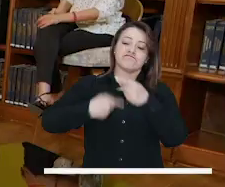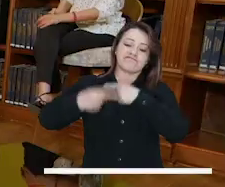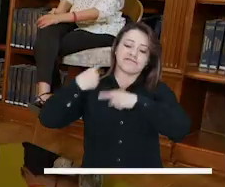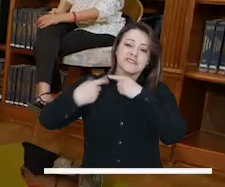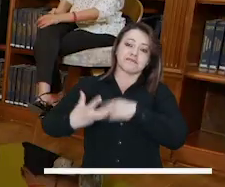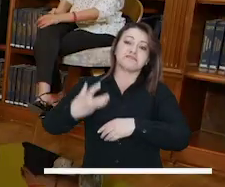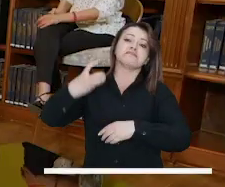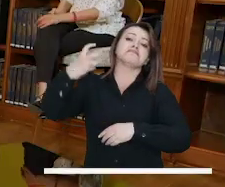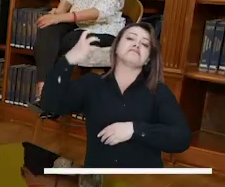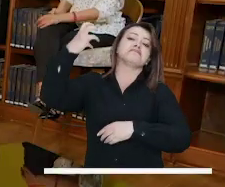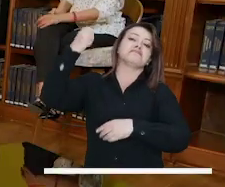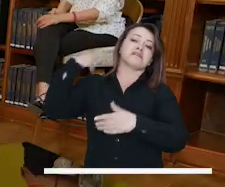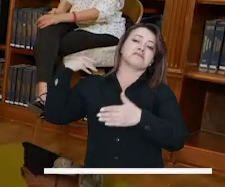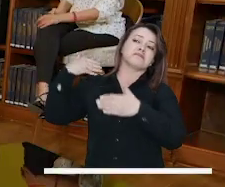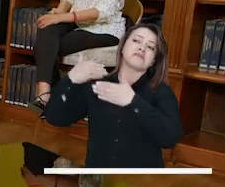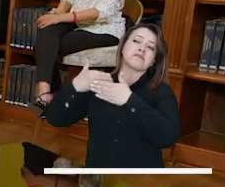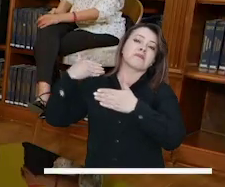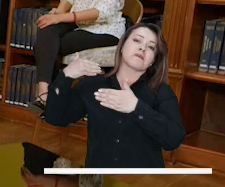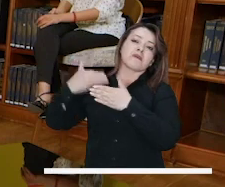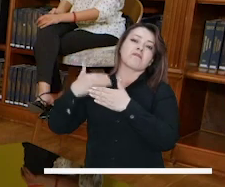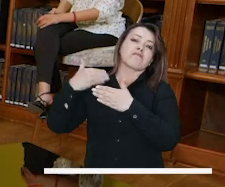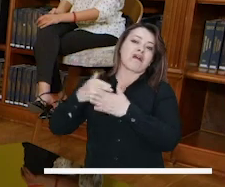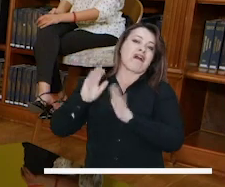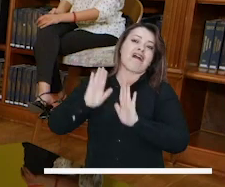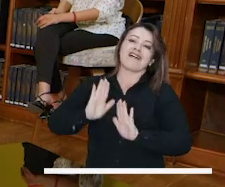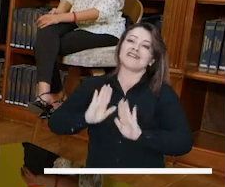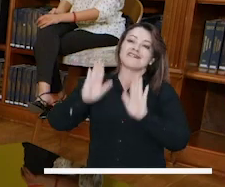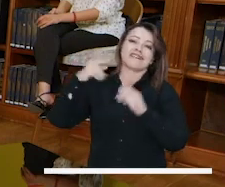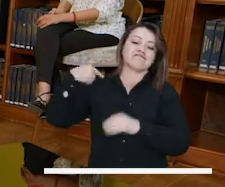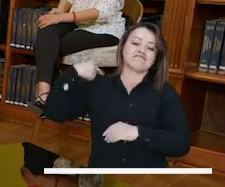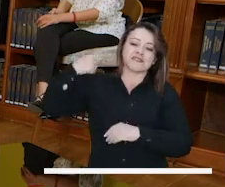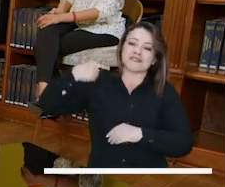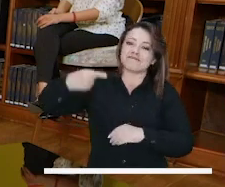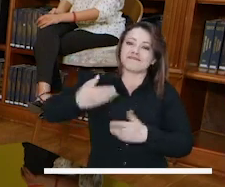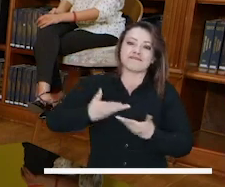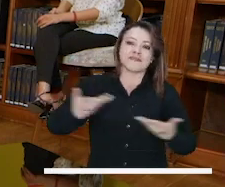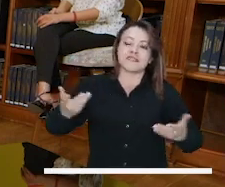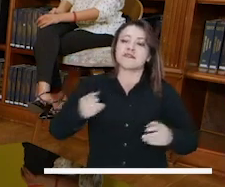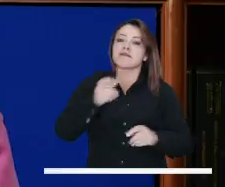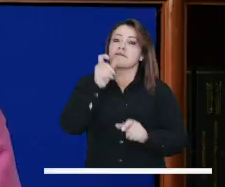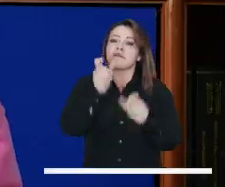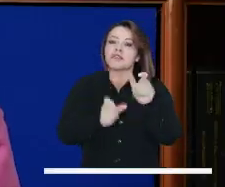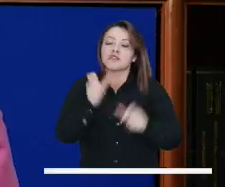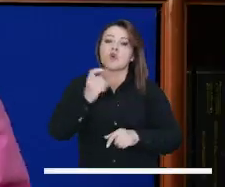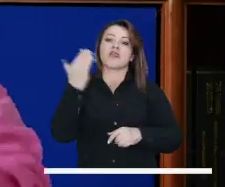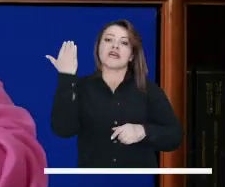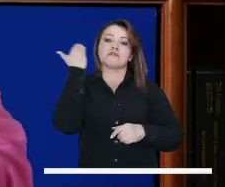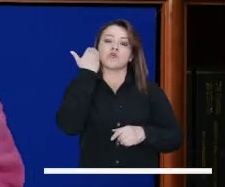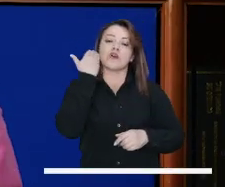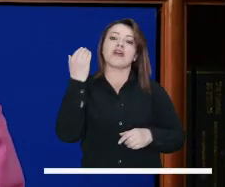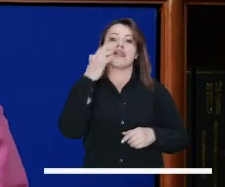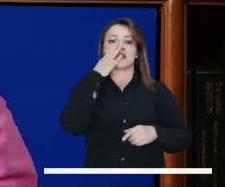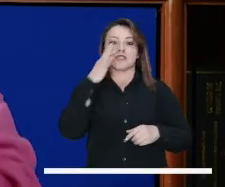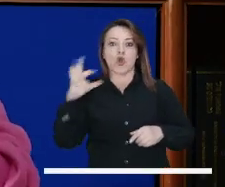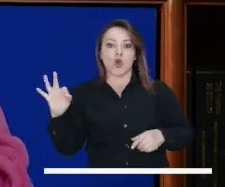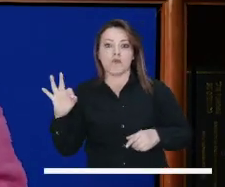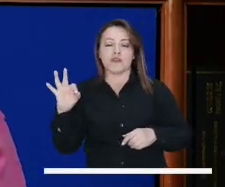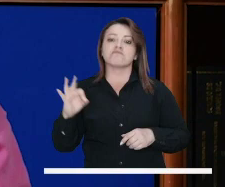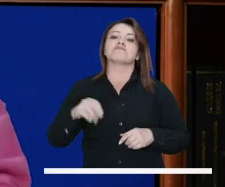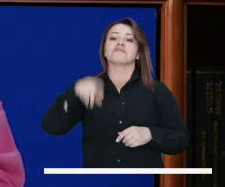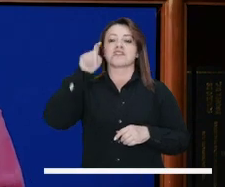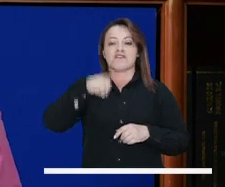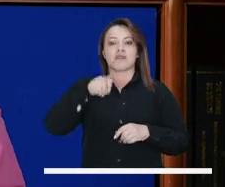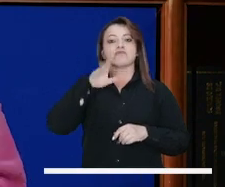para ir a la raíz hay que ir a ese lugar de la cultura, a esos imaginarios y todas las personas,